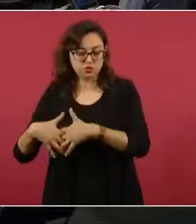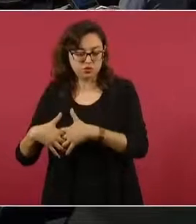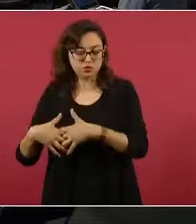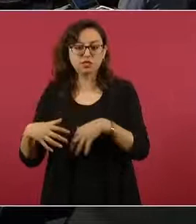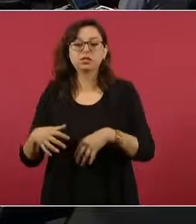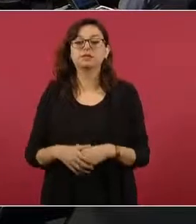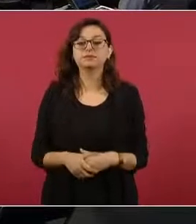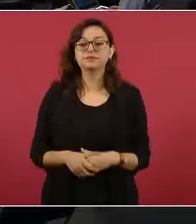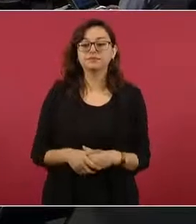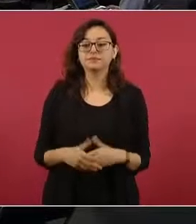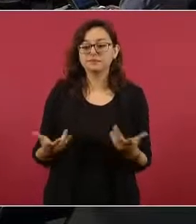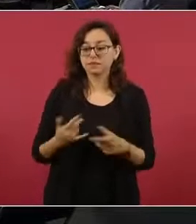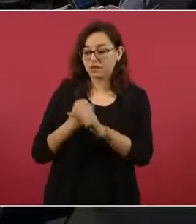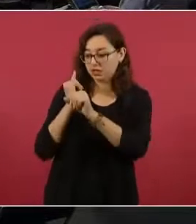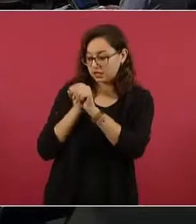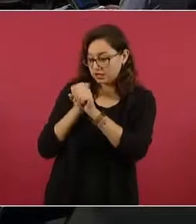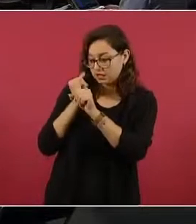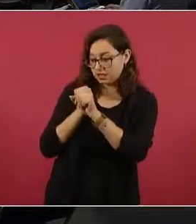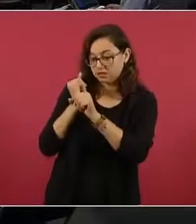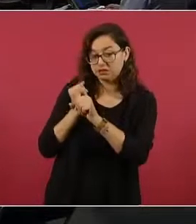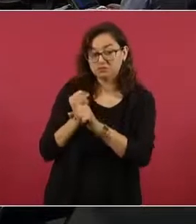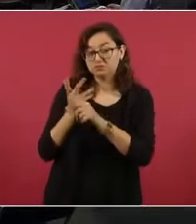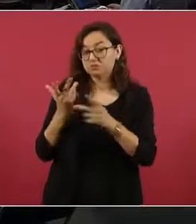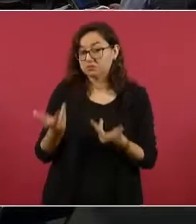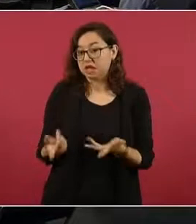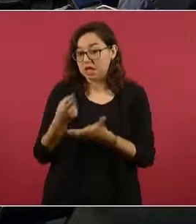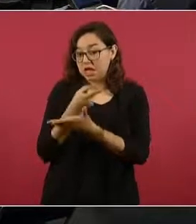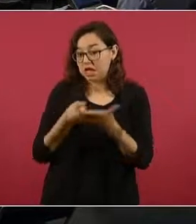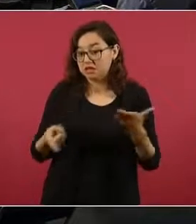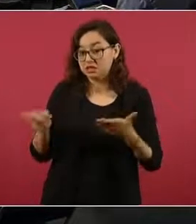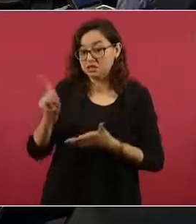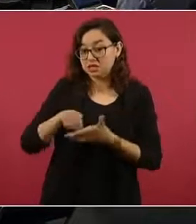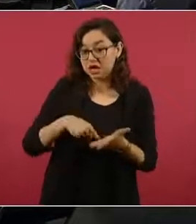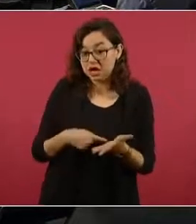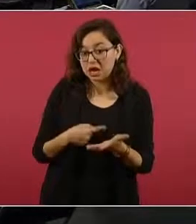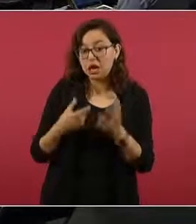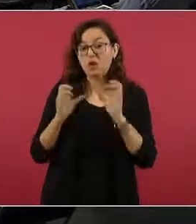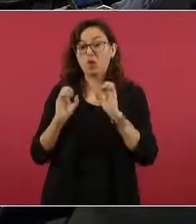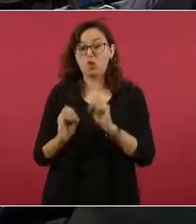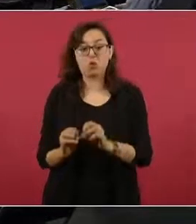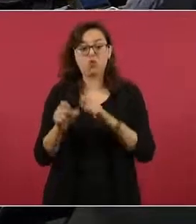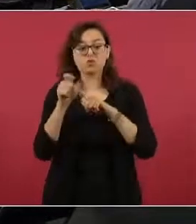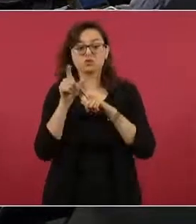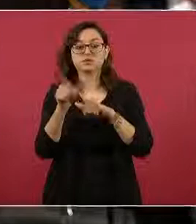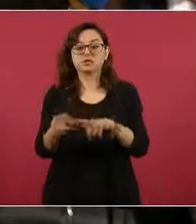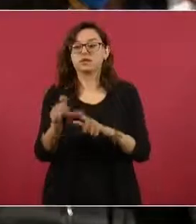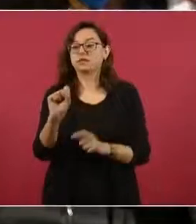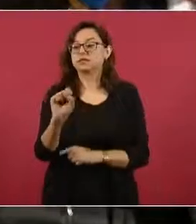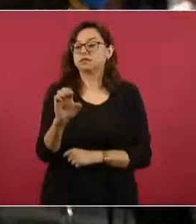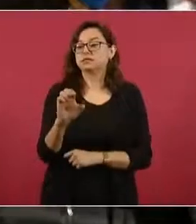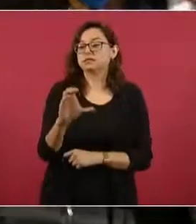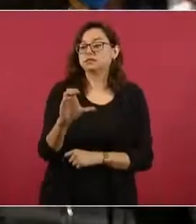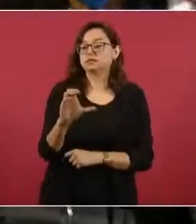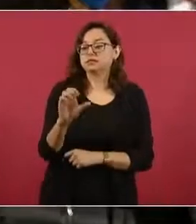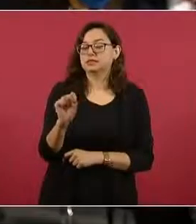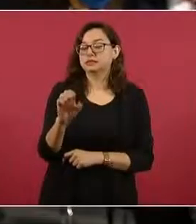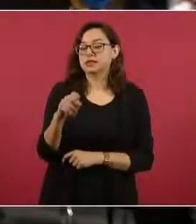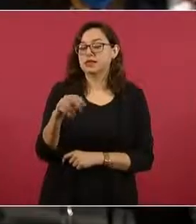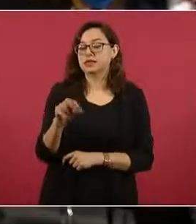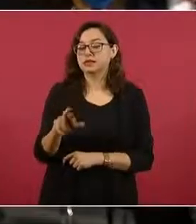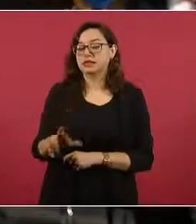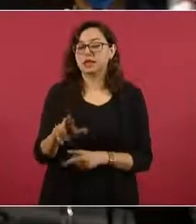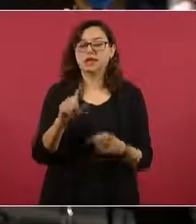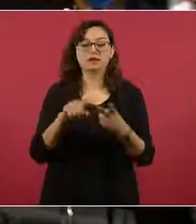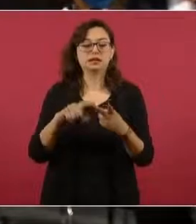Preguntarle, presidente, si estas auditorías se van a cancelar, si ya le informó algo la secretaria de Energía o el director general de